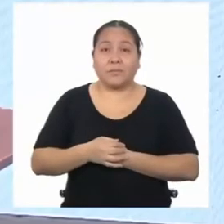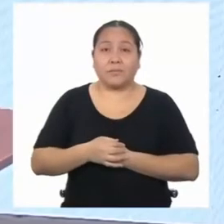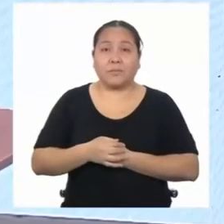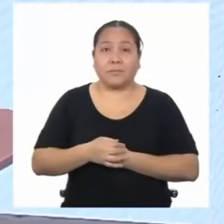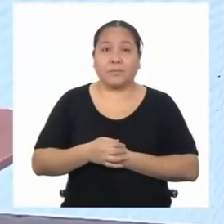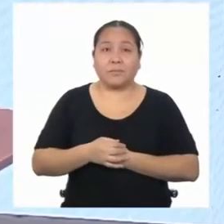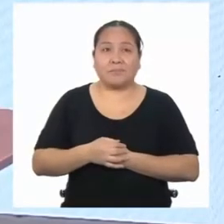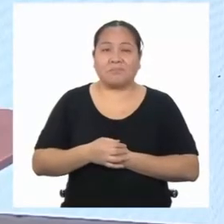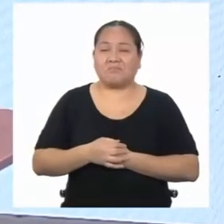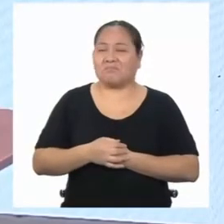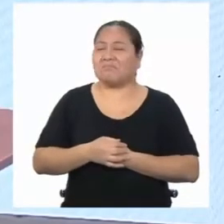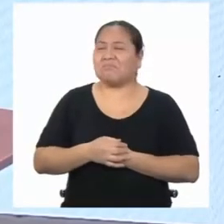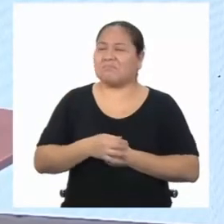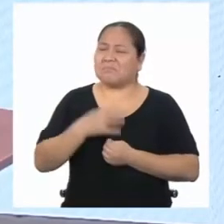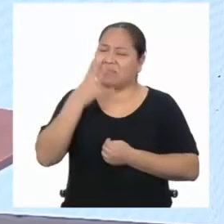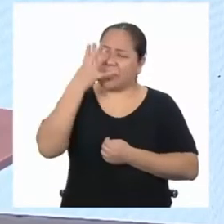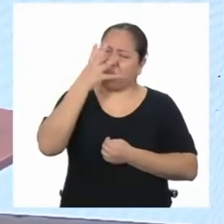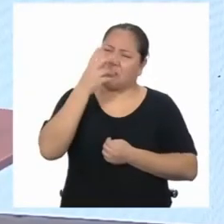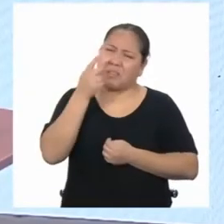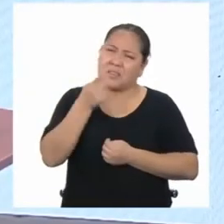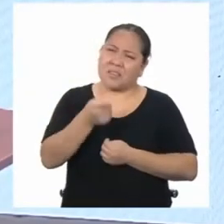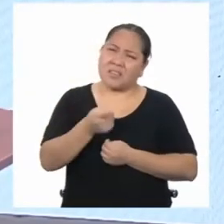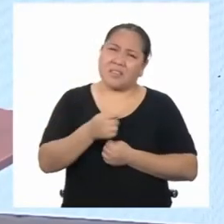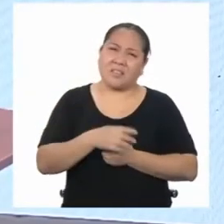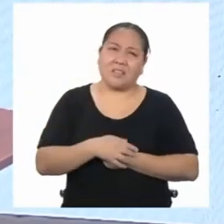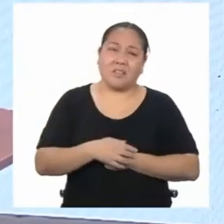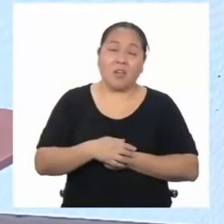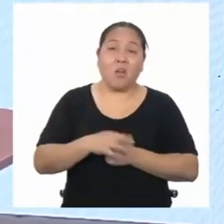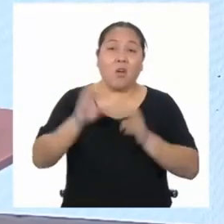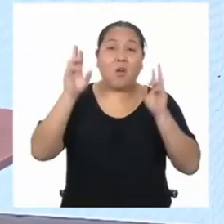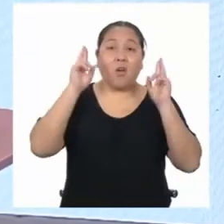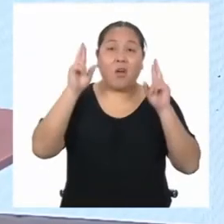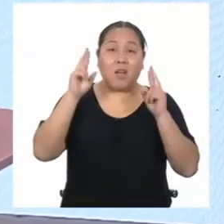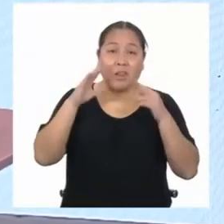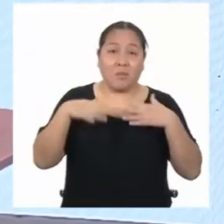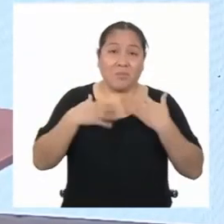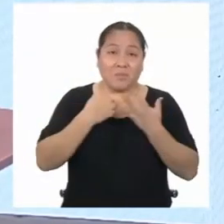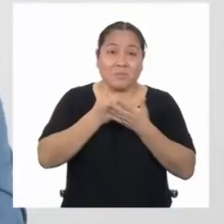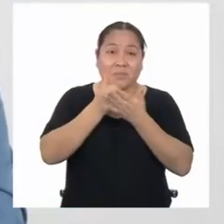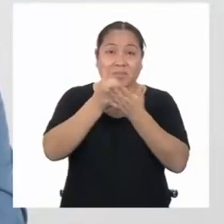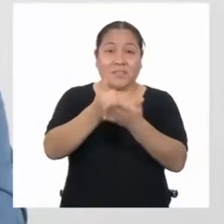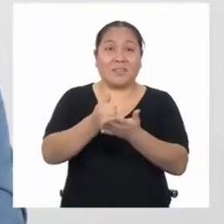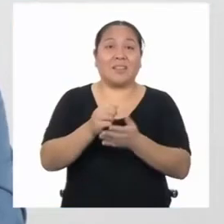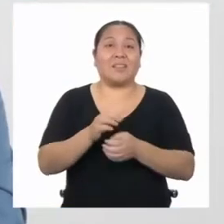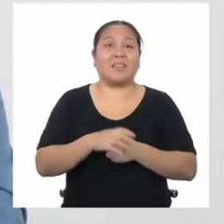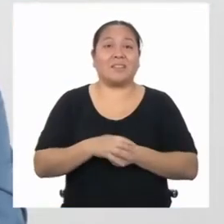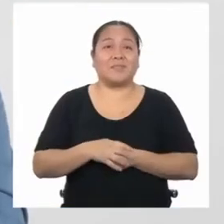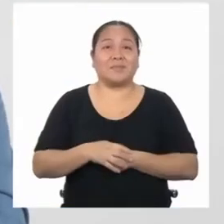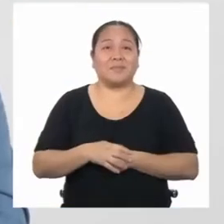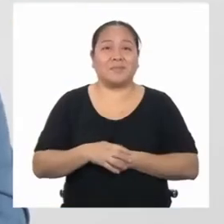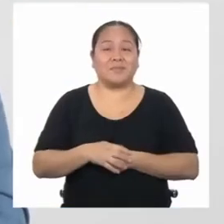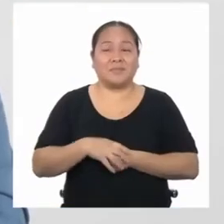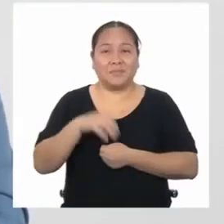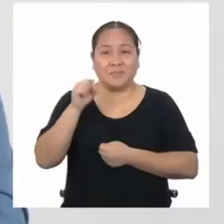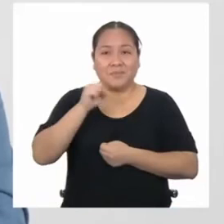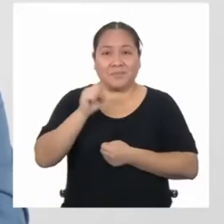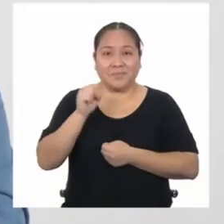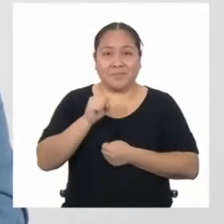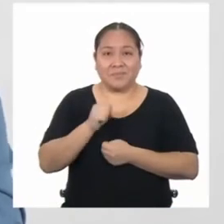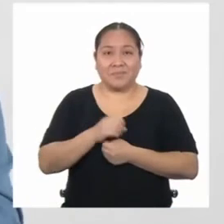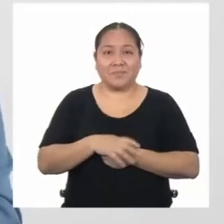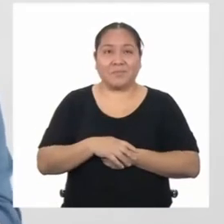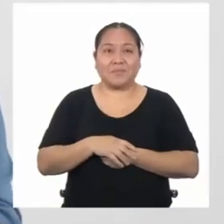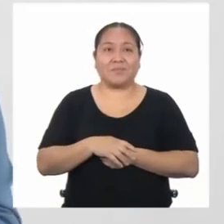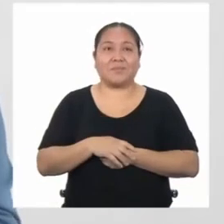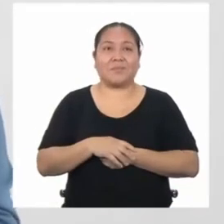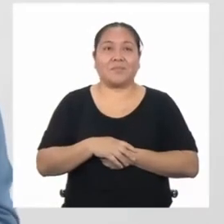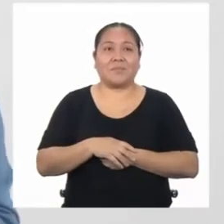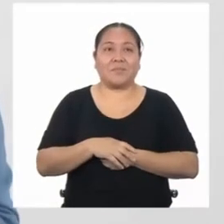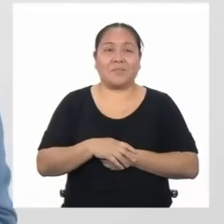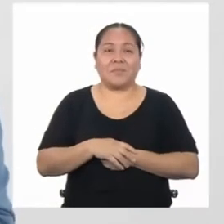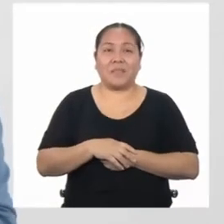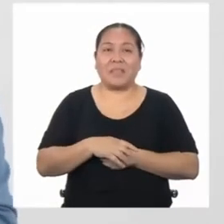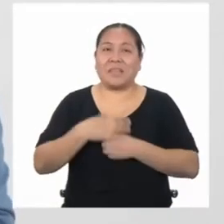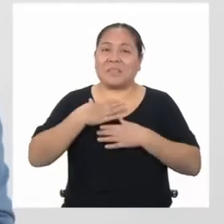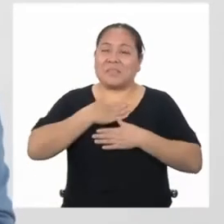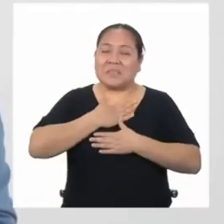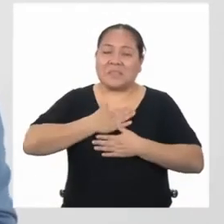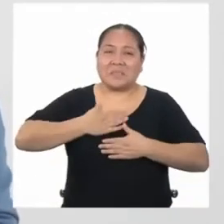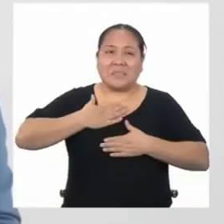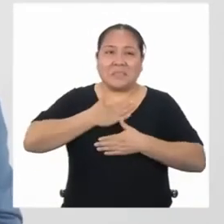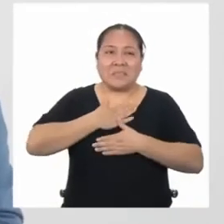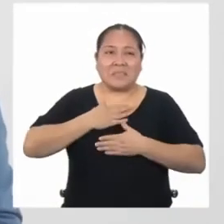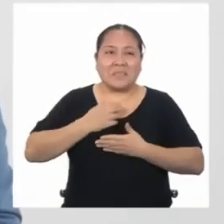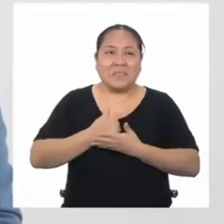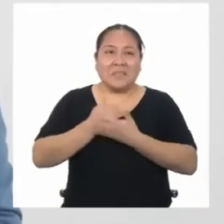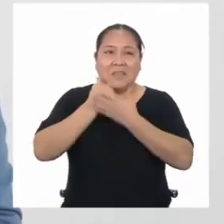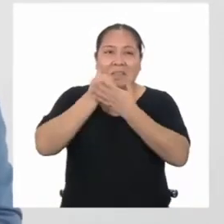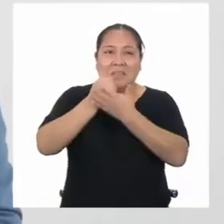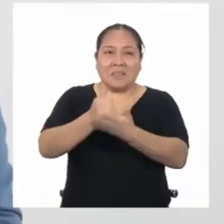¡Qué bonito detalle, Anthony! Espero que podamos ayudarte. Claro que podemos. Va a ser un gusto poner mi